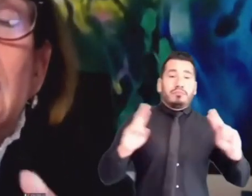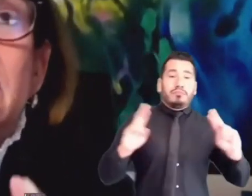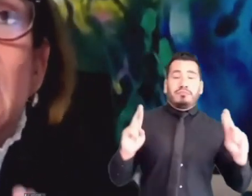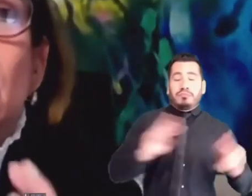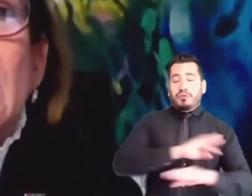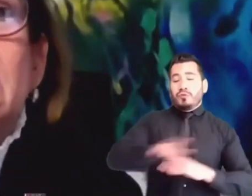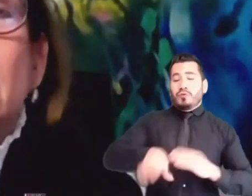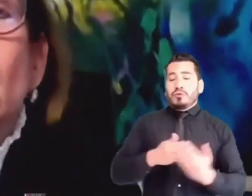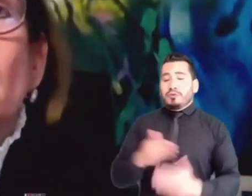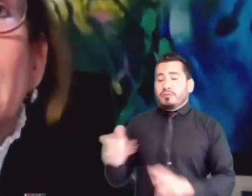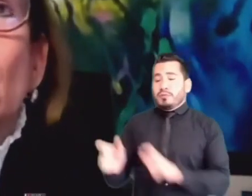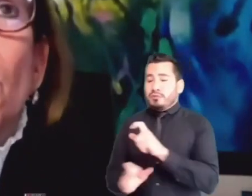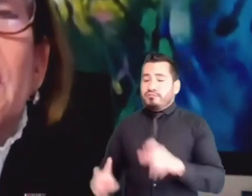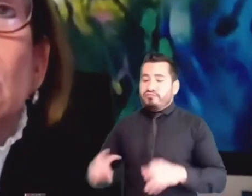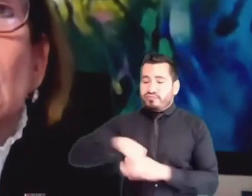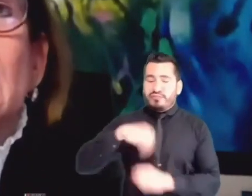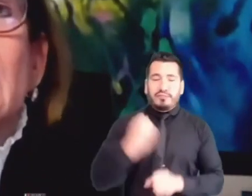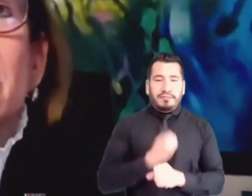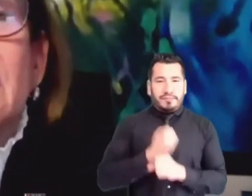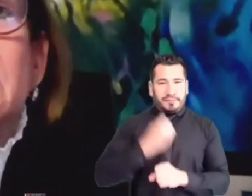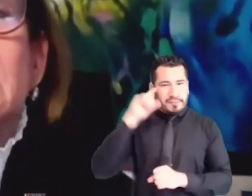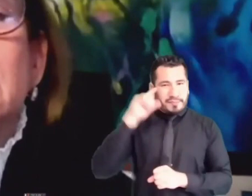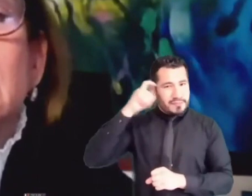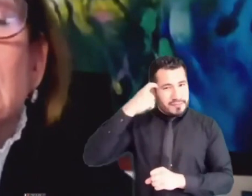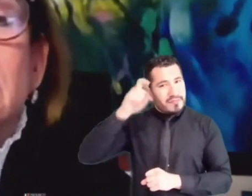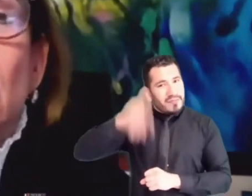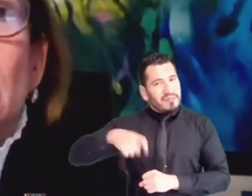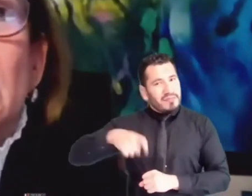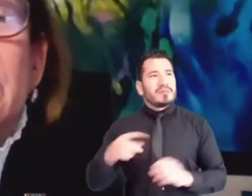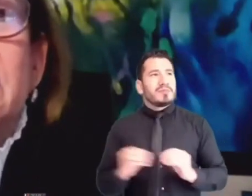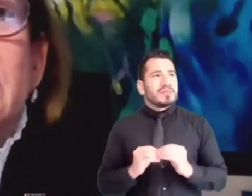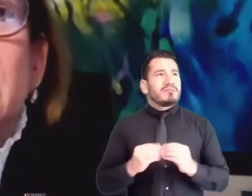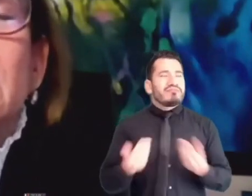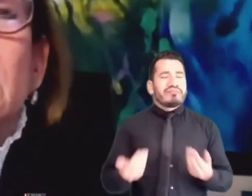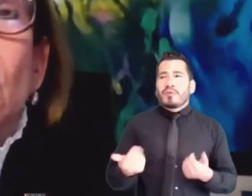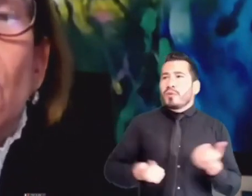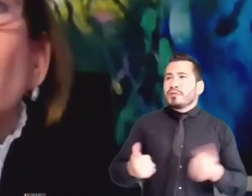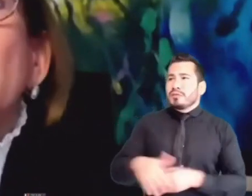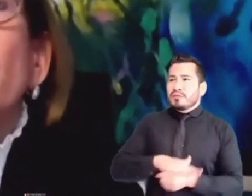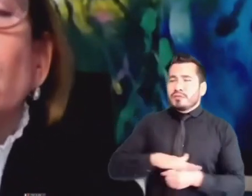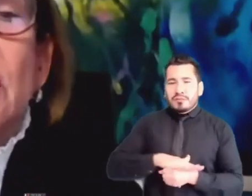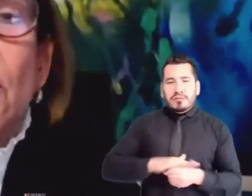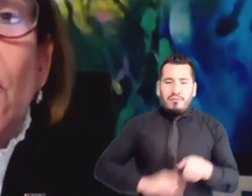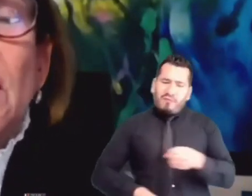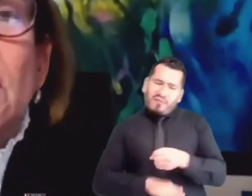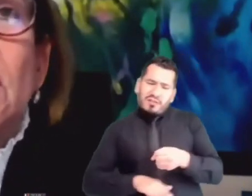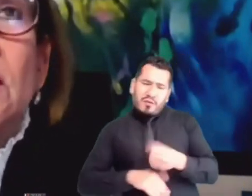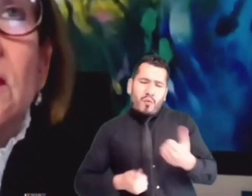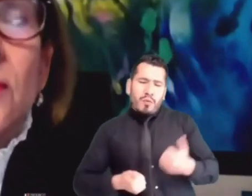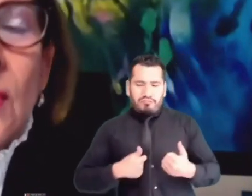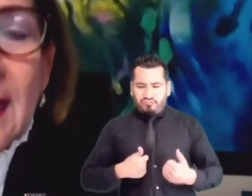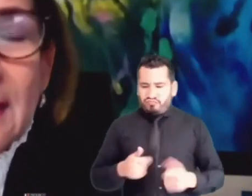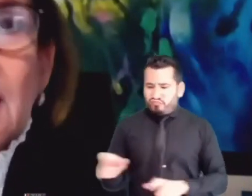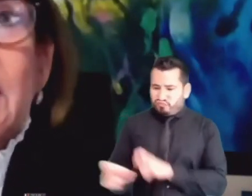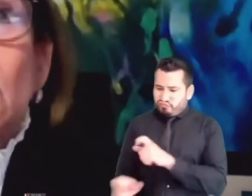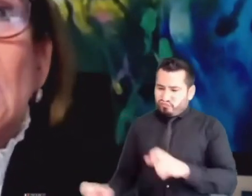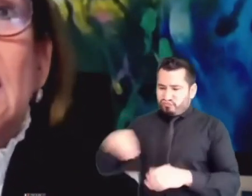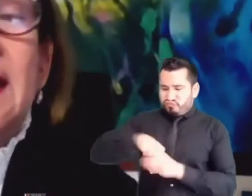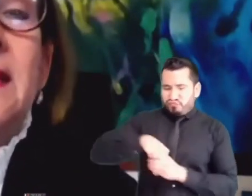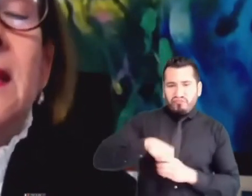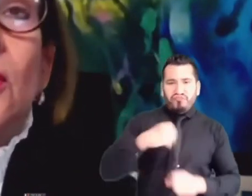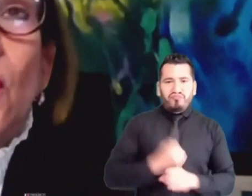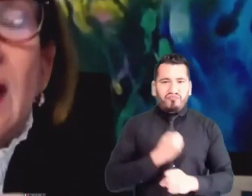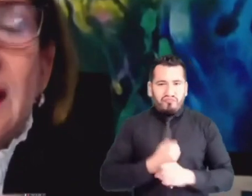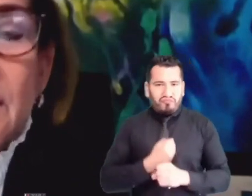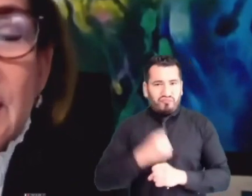estar muy atentos para cumplir con las reglas básicas de lo que deben ser un buen funcionario público con acatamiento a la